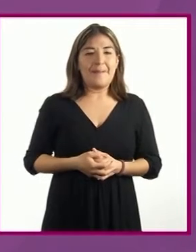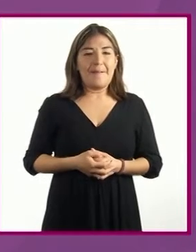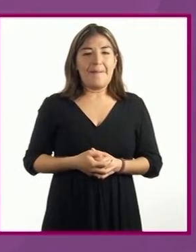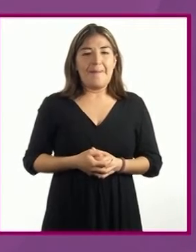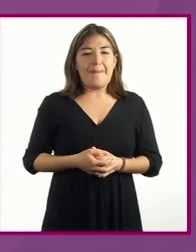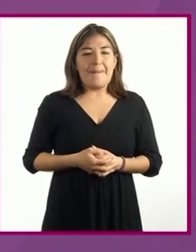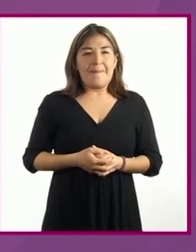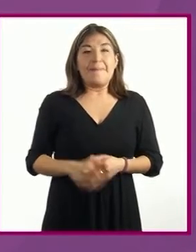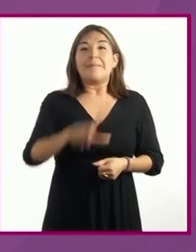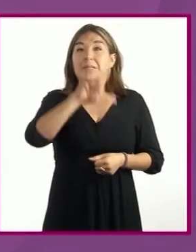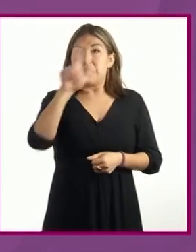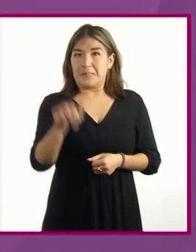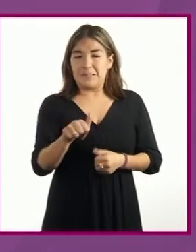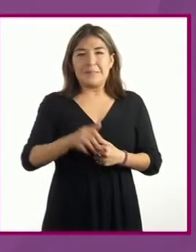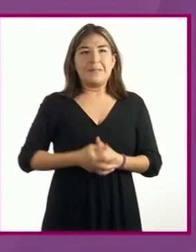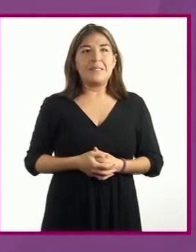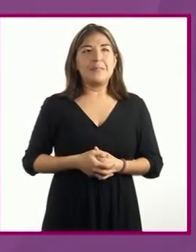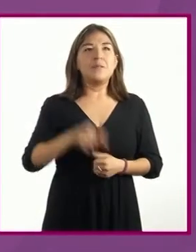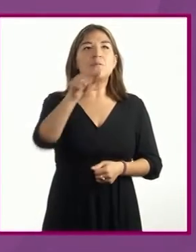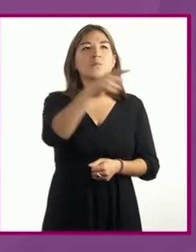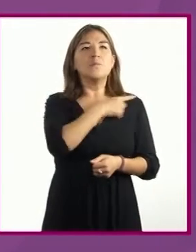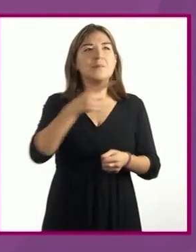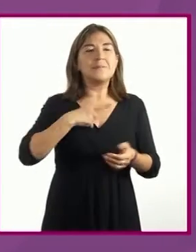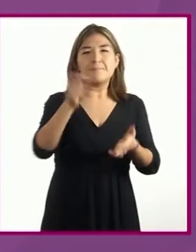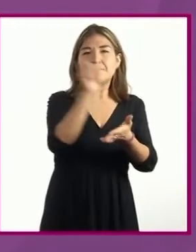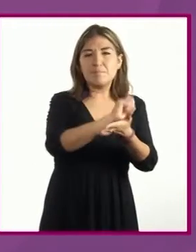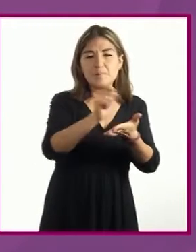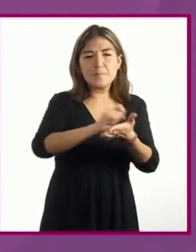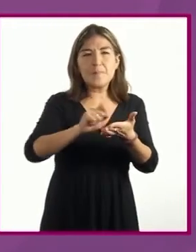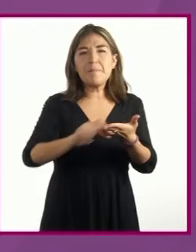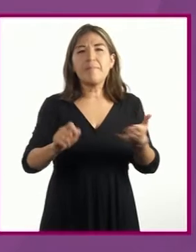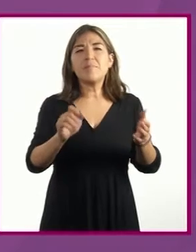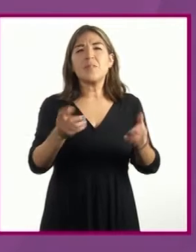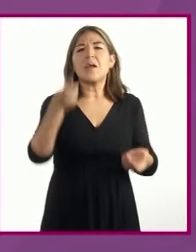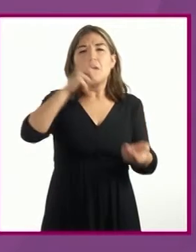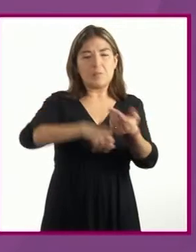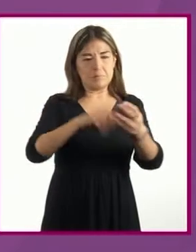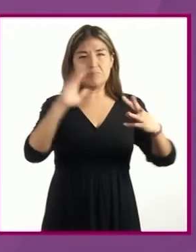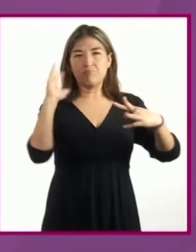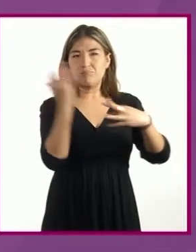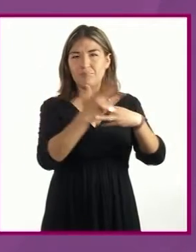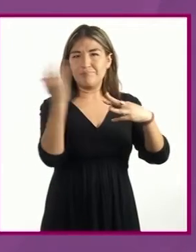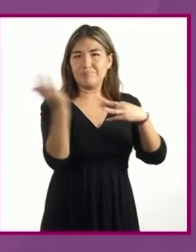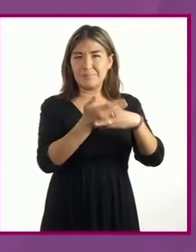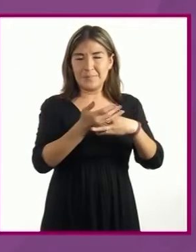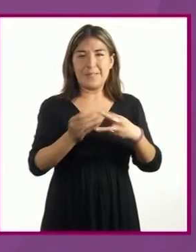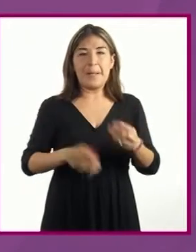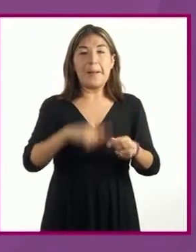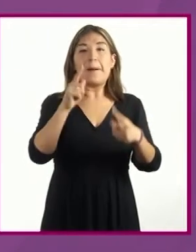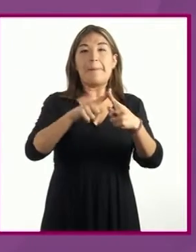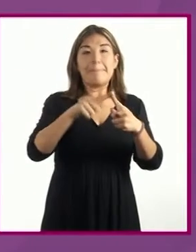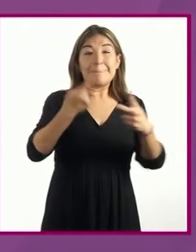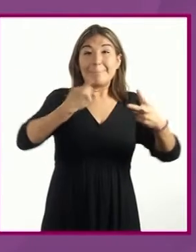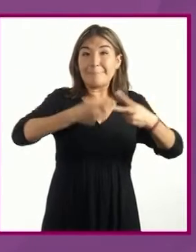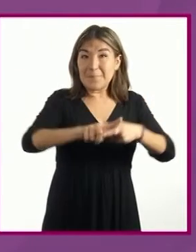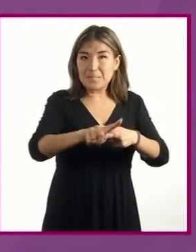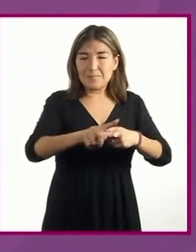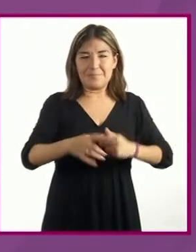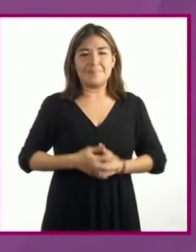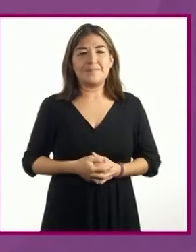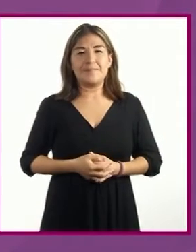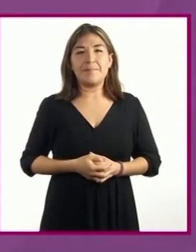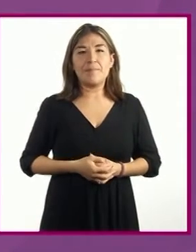Después, escribe el argumento, dividiéndolo en tres partes. Inicio o planteamiento,